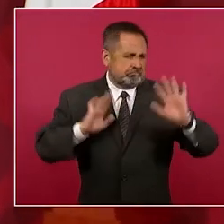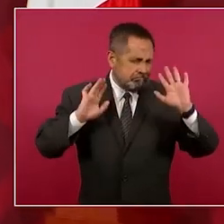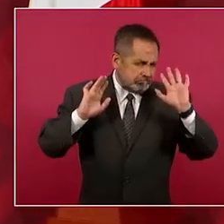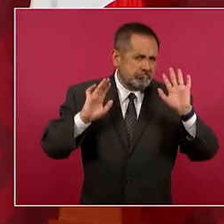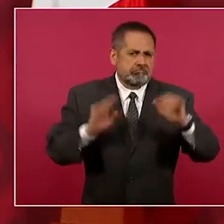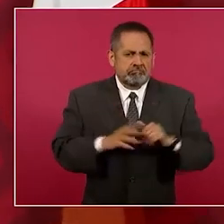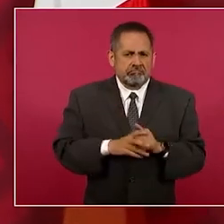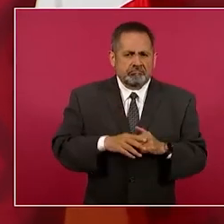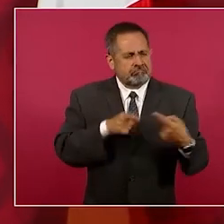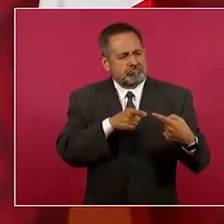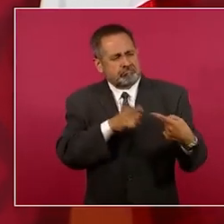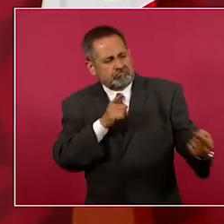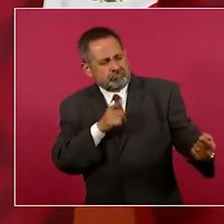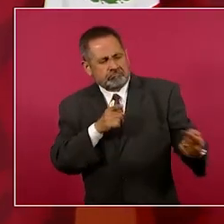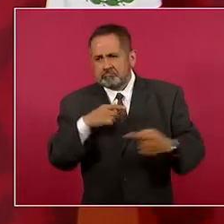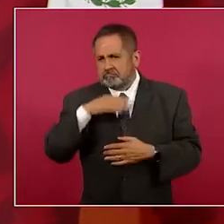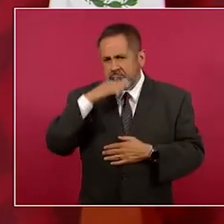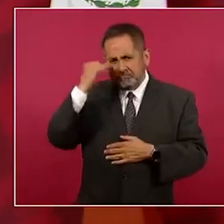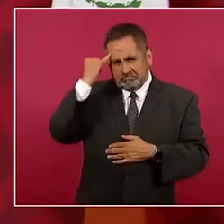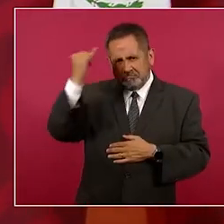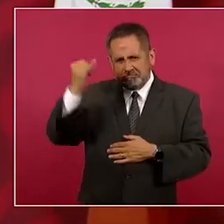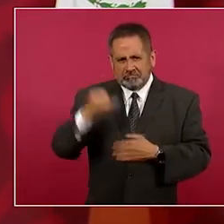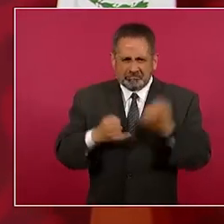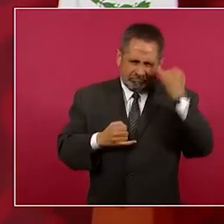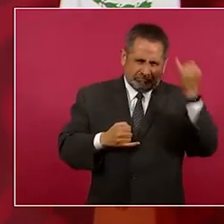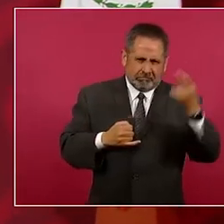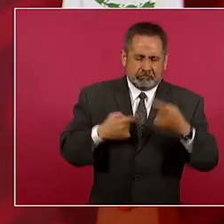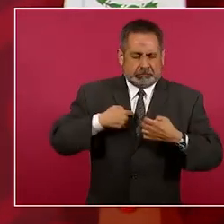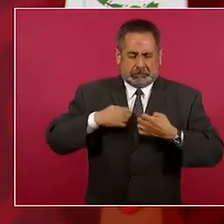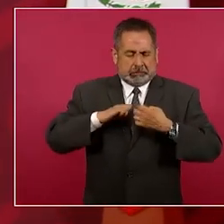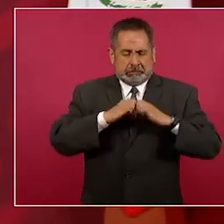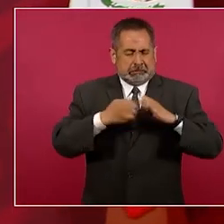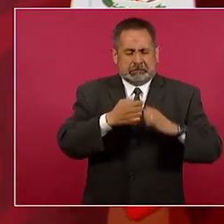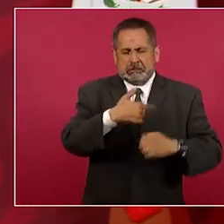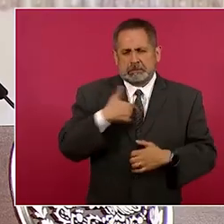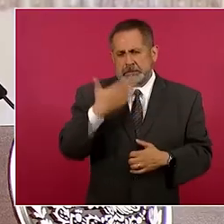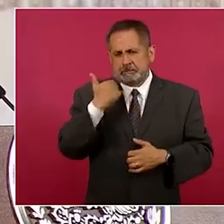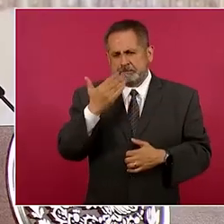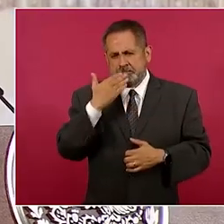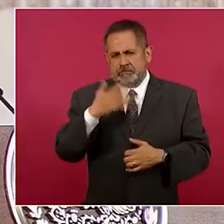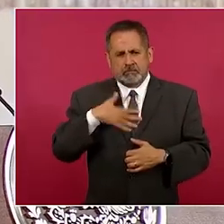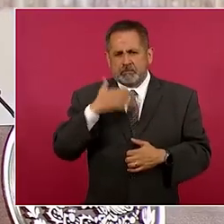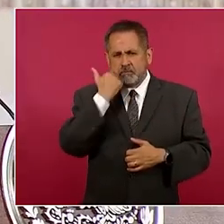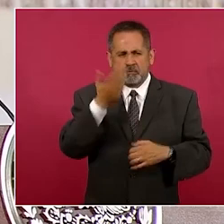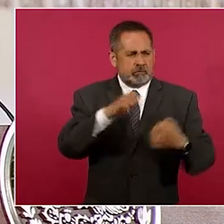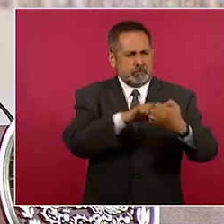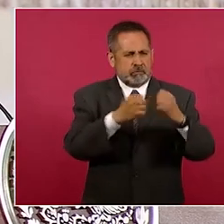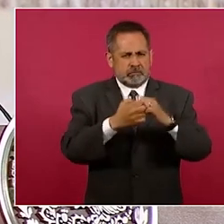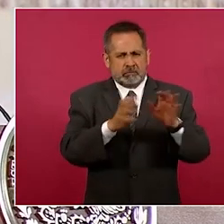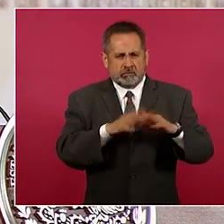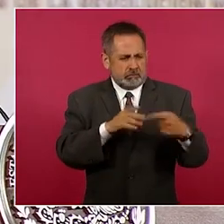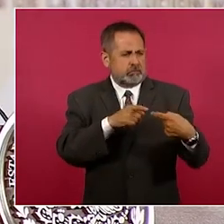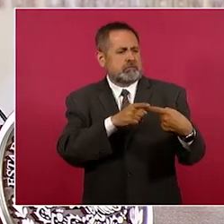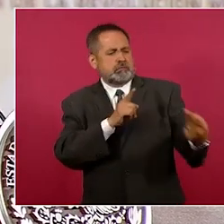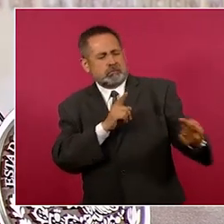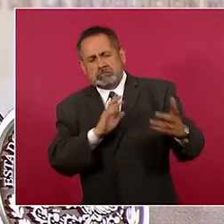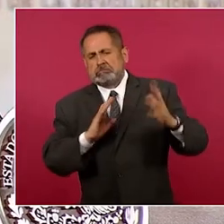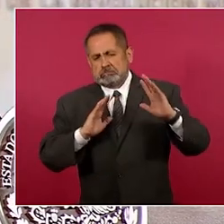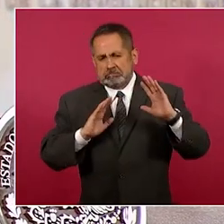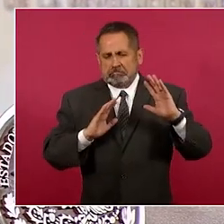de los adversarios yo ni siquiera hablo de enemigos porque no tengo ni quiero tenerlos tengo adversarios